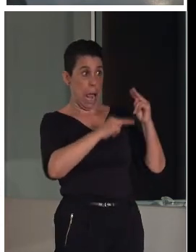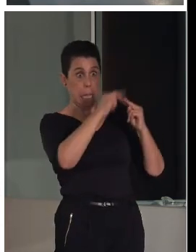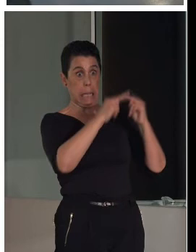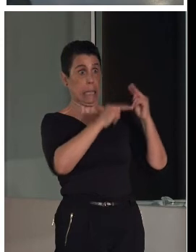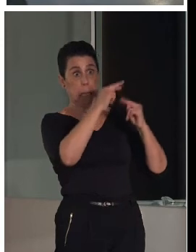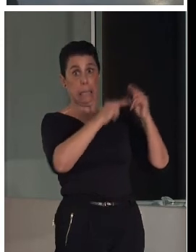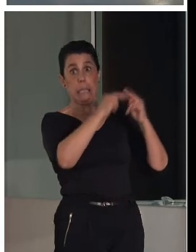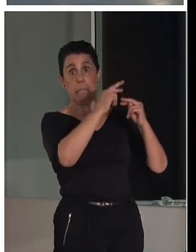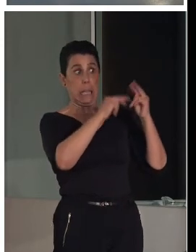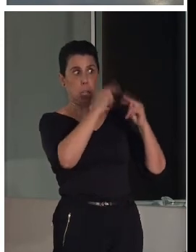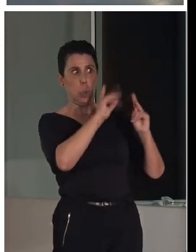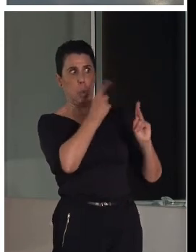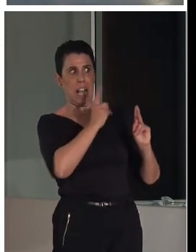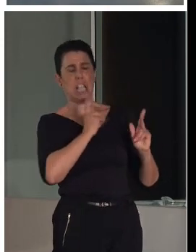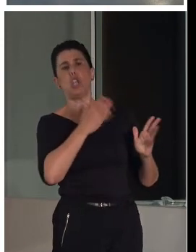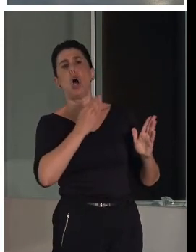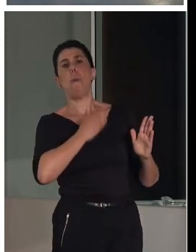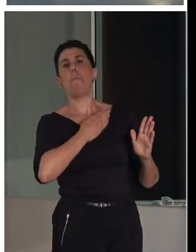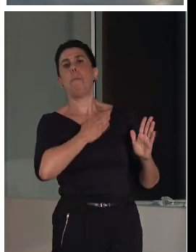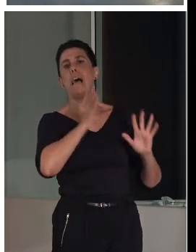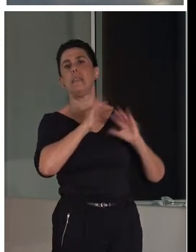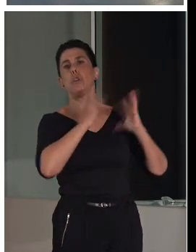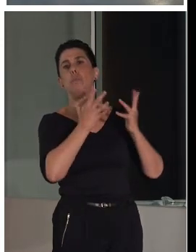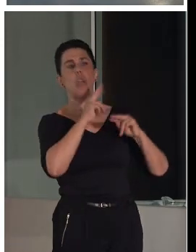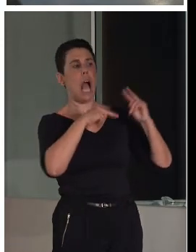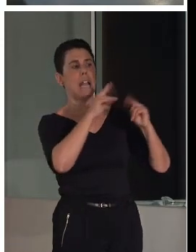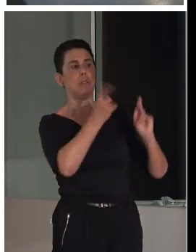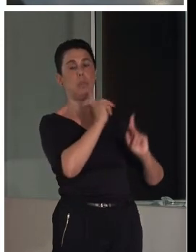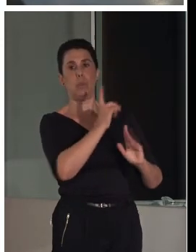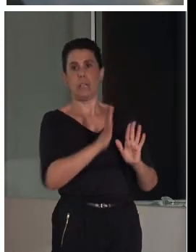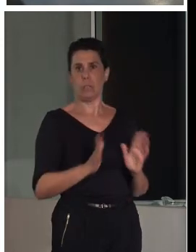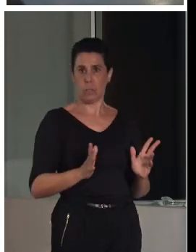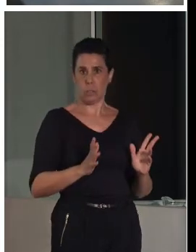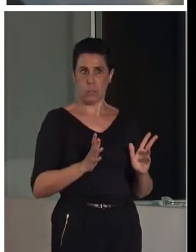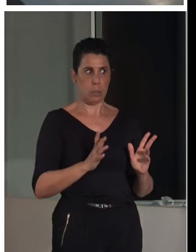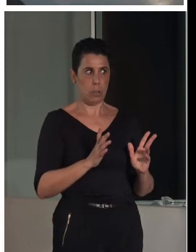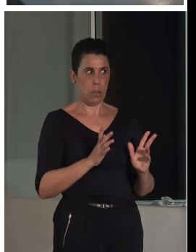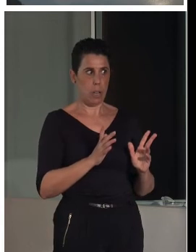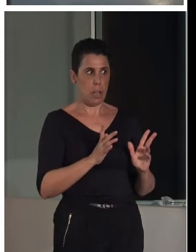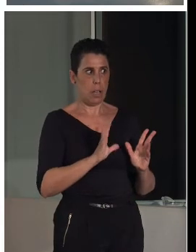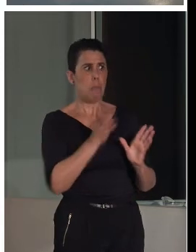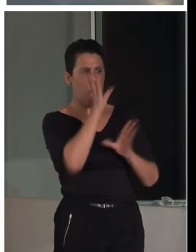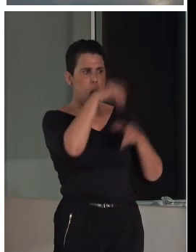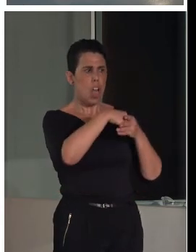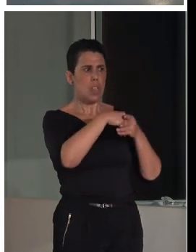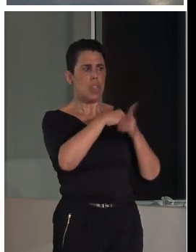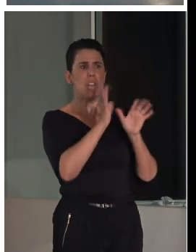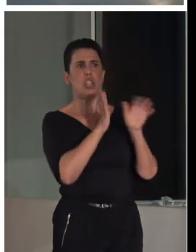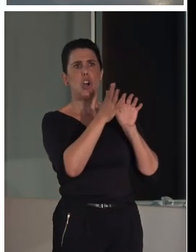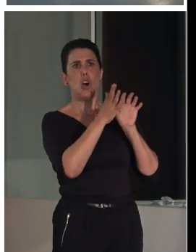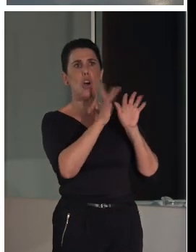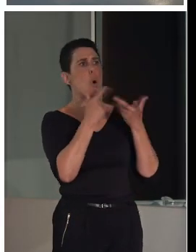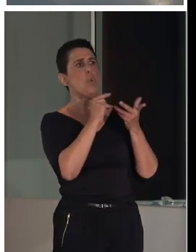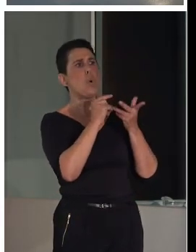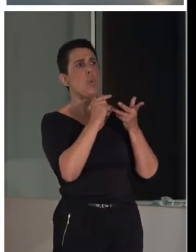está declarado, iremos un poquito más allá, pero es una arquitectura que realmente genera espacio interior, que interactúa con la luz,